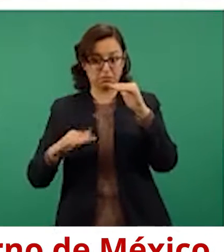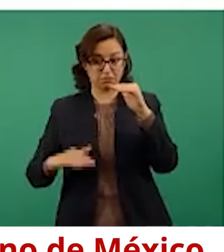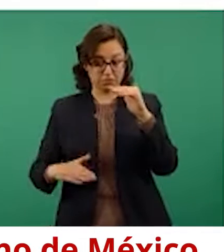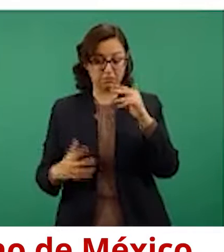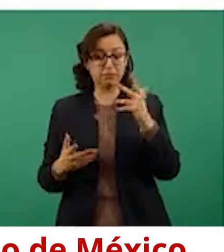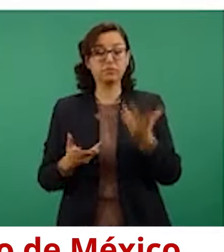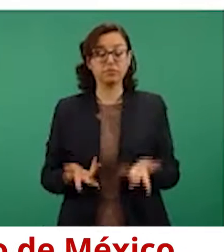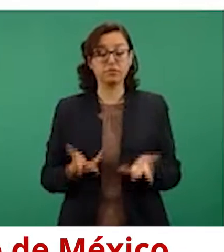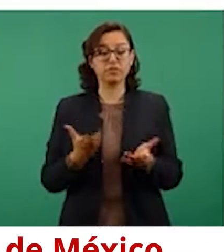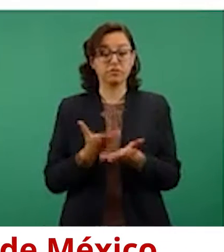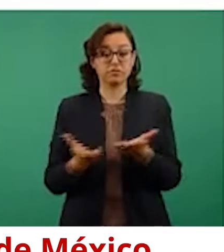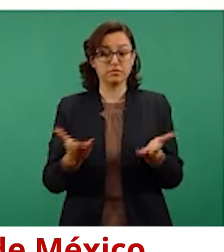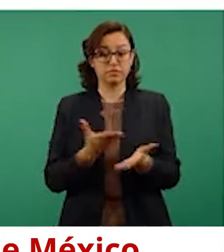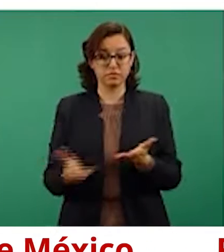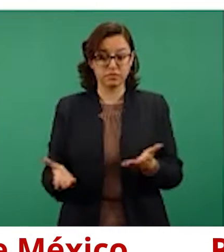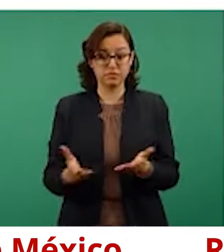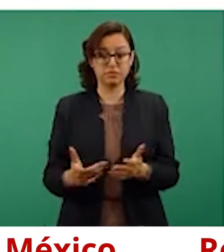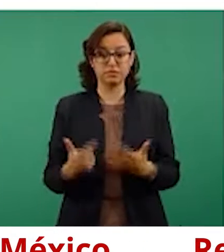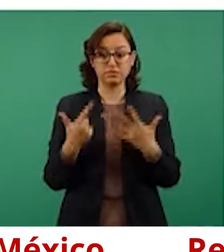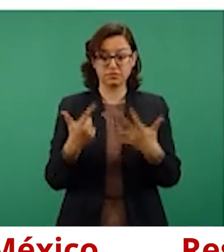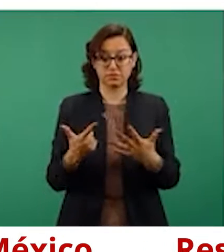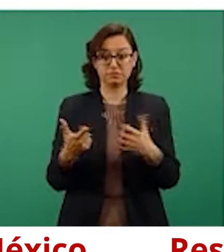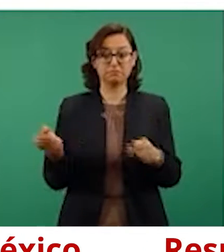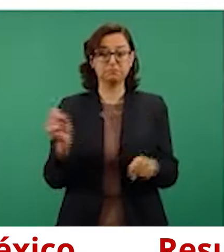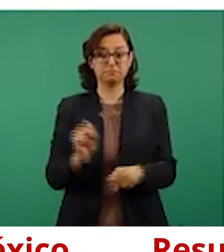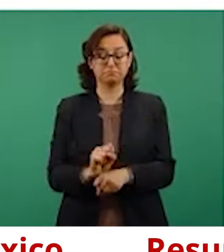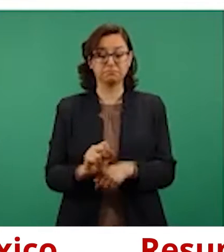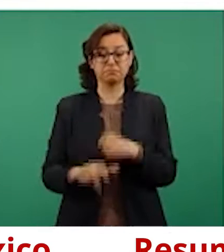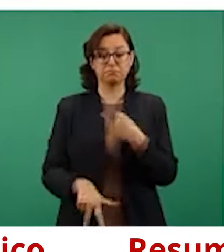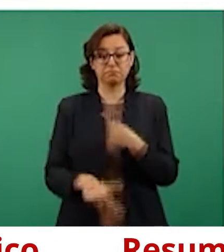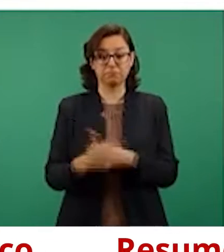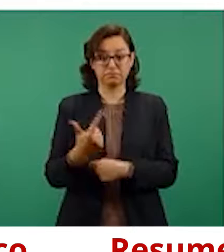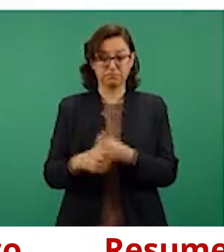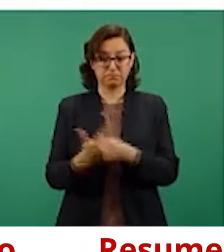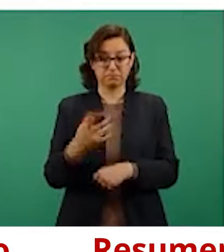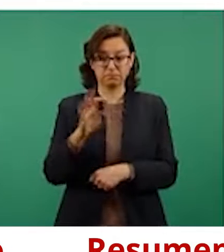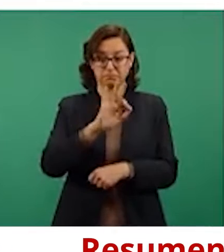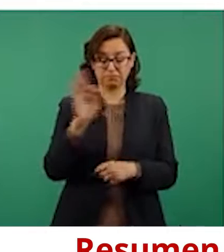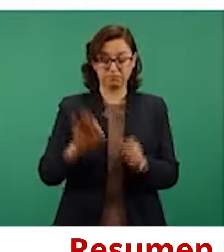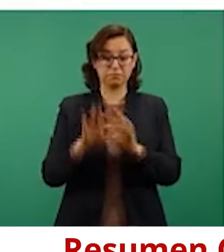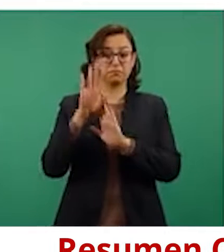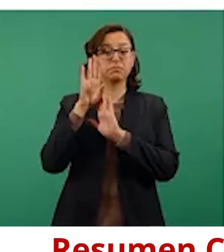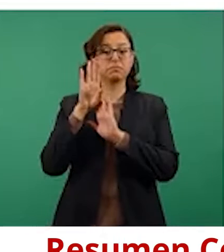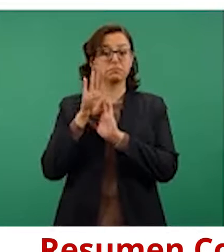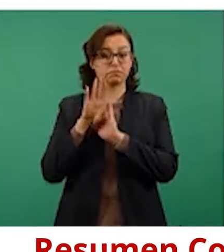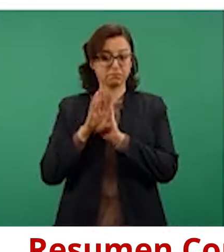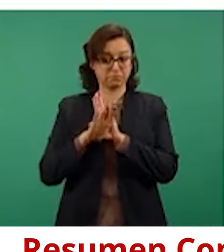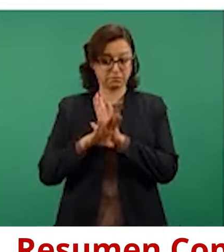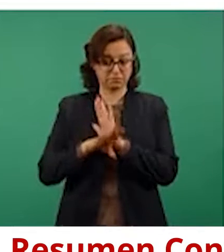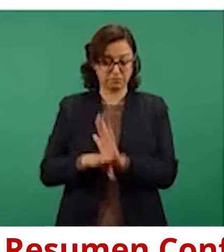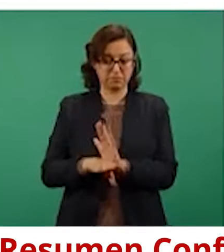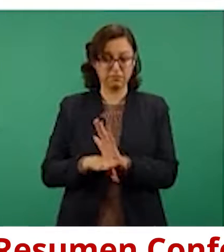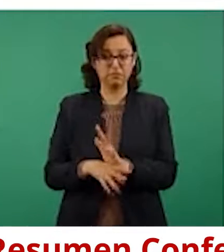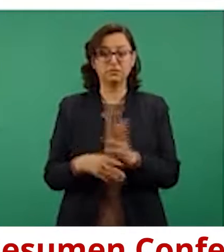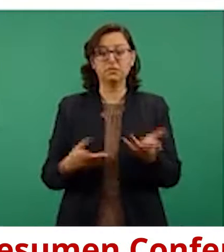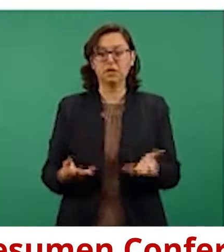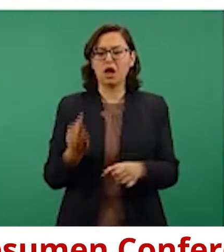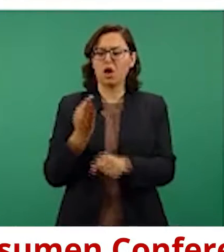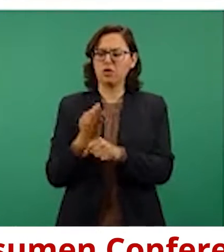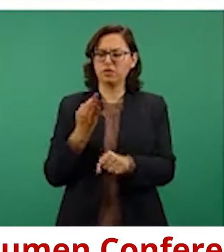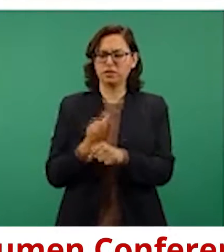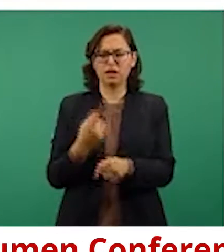inclusive para el día de hoy el 13%, menos 13% de los casos y que corresponde a 46 mil